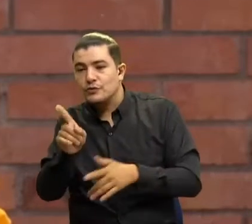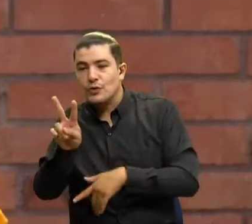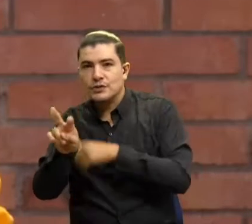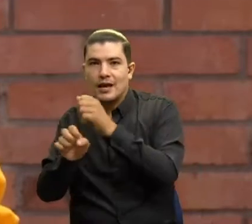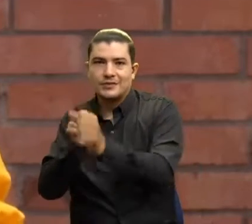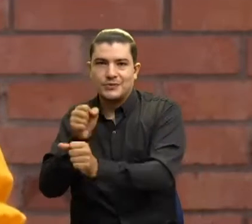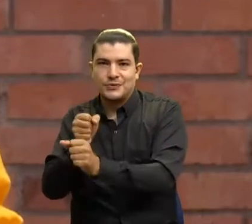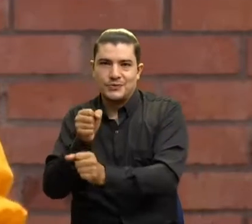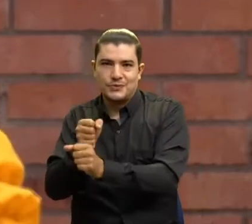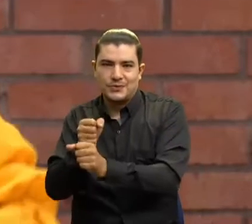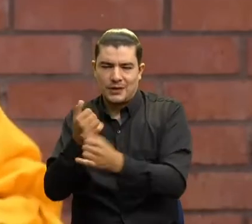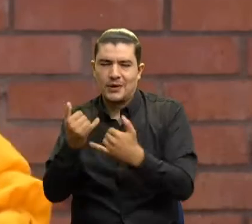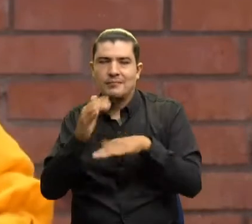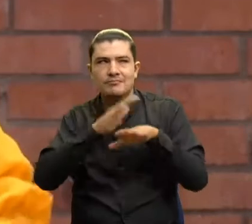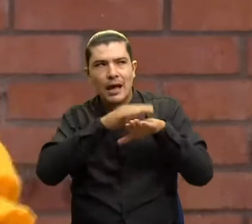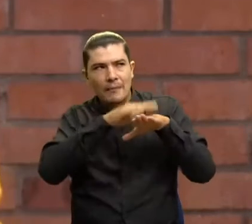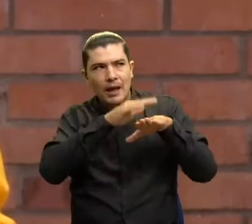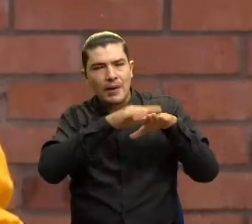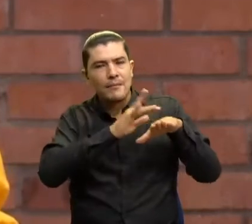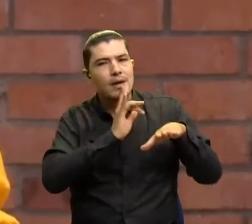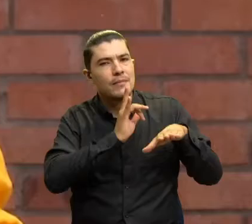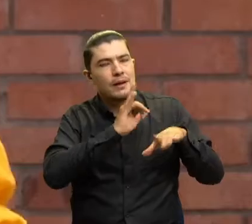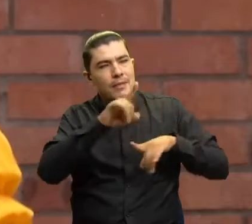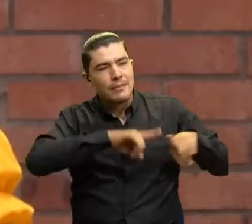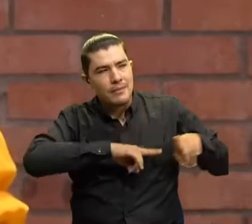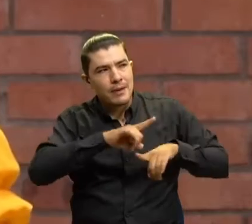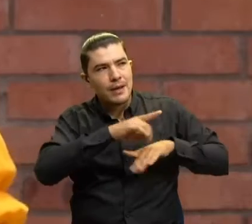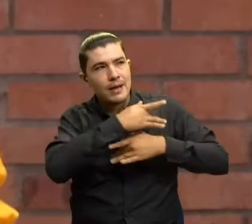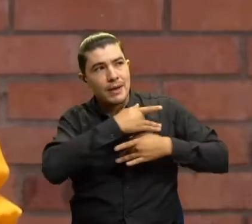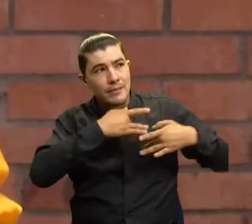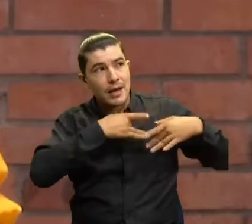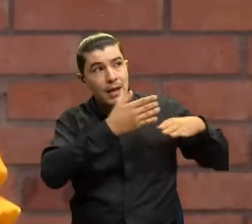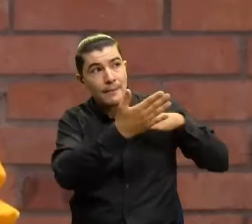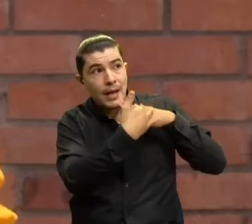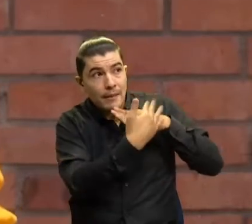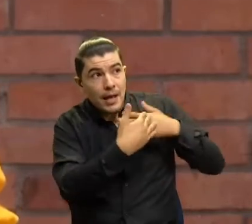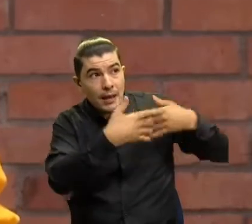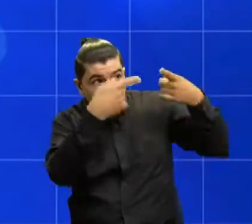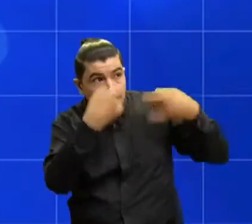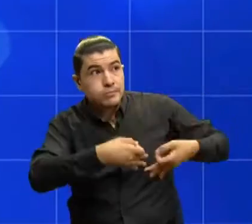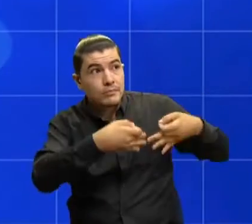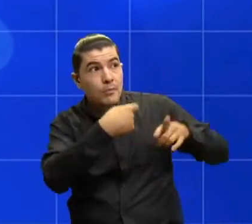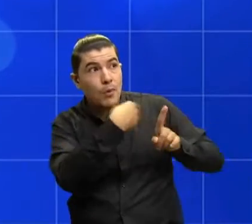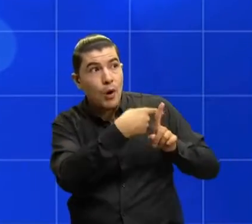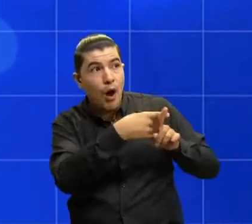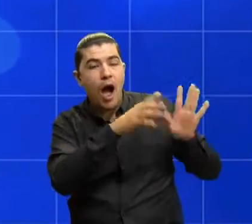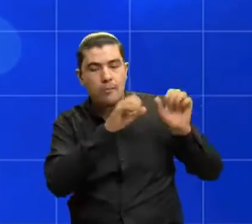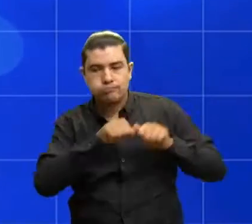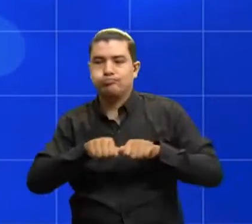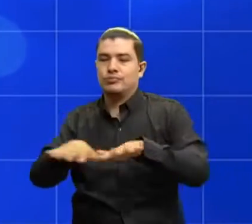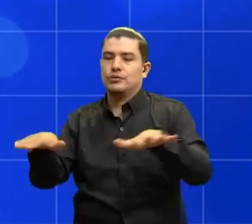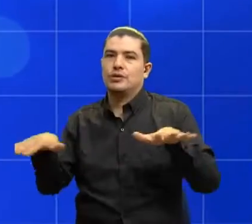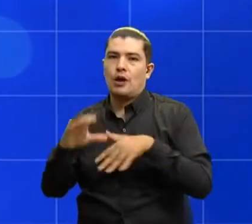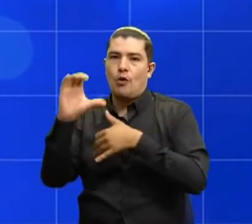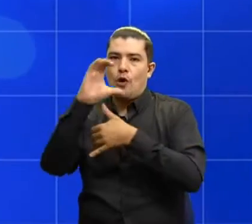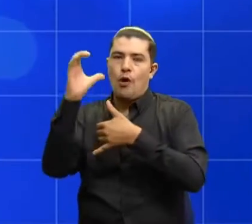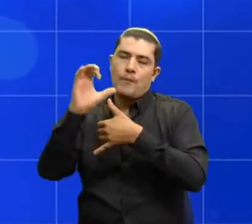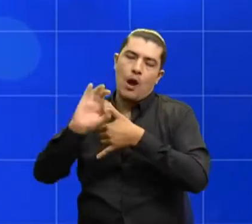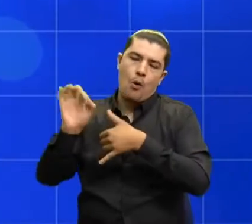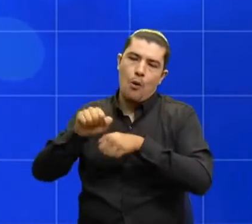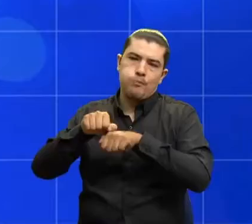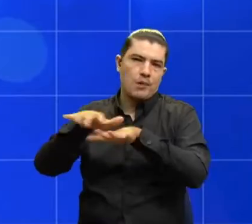dentro del plan de inmunización para posteriormente enviarla a los diferentes países. Pfizer asegura por medio de este